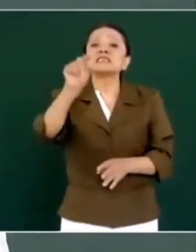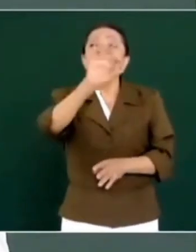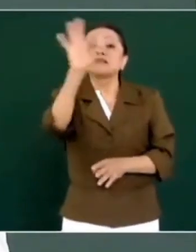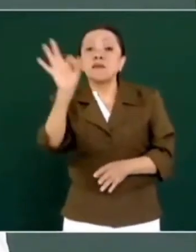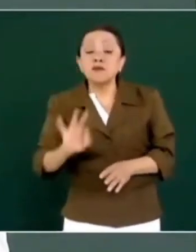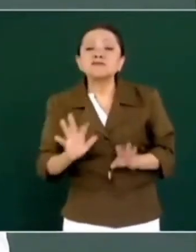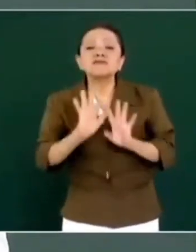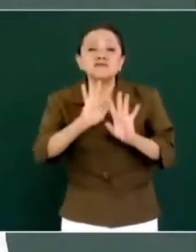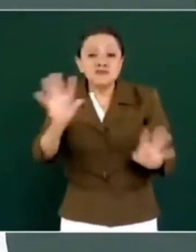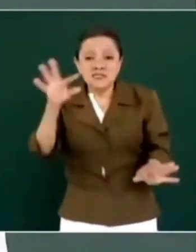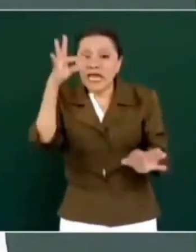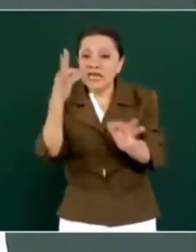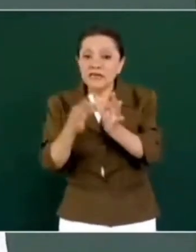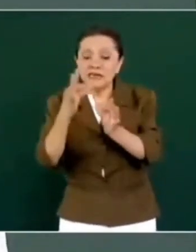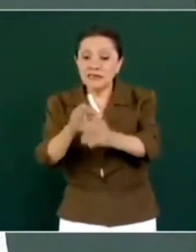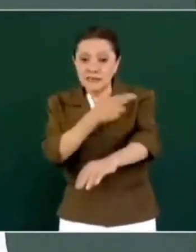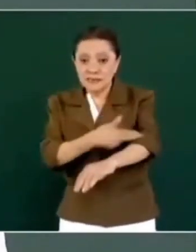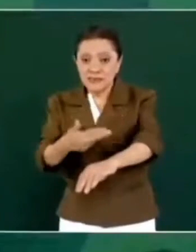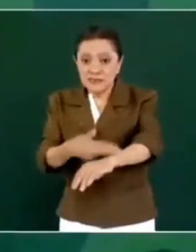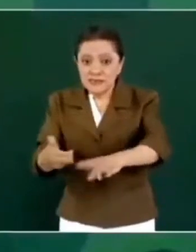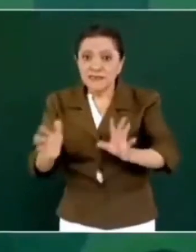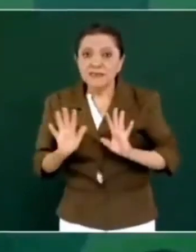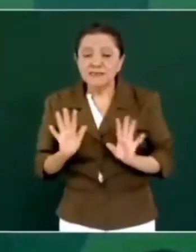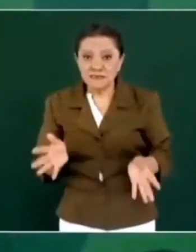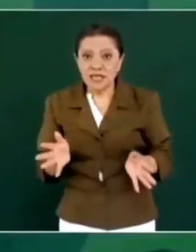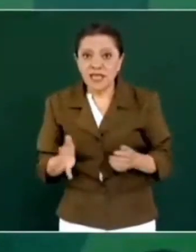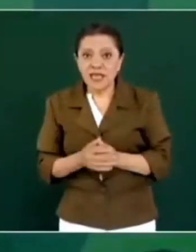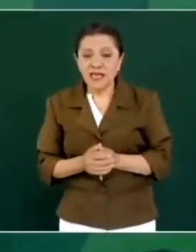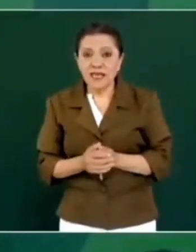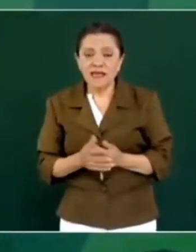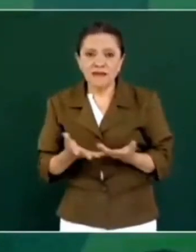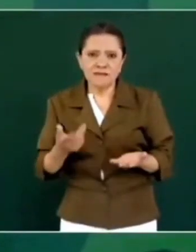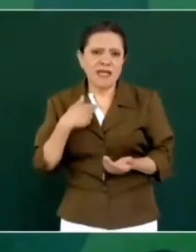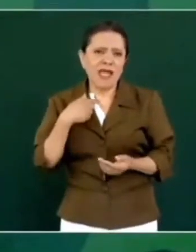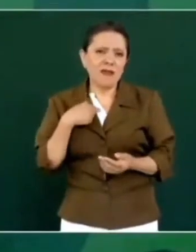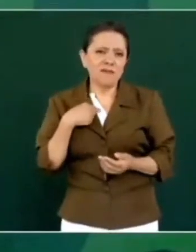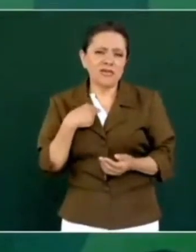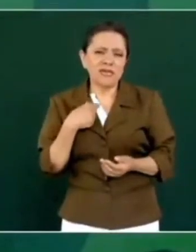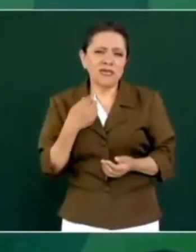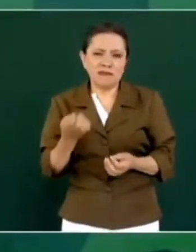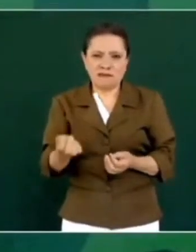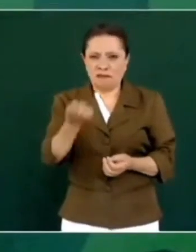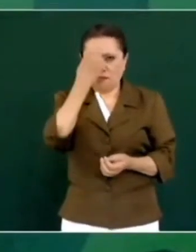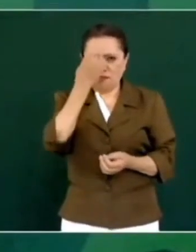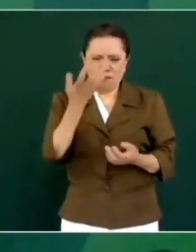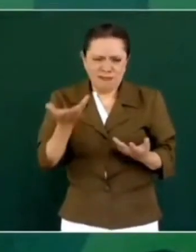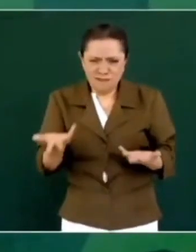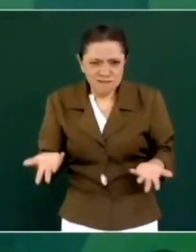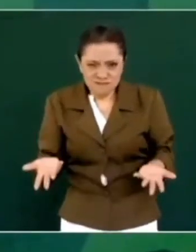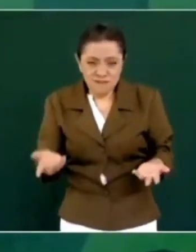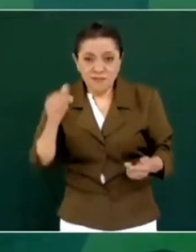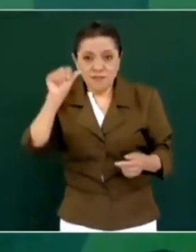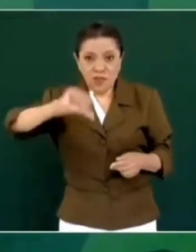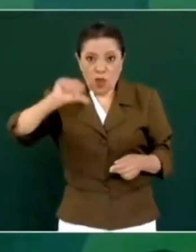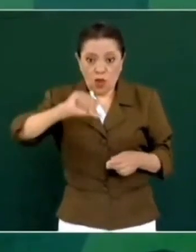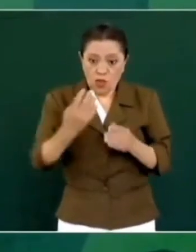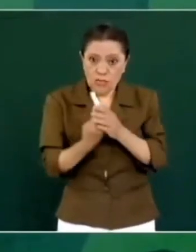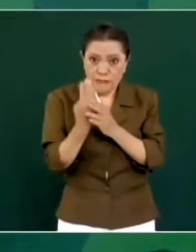y tenemos eh las diferencias hoy todavía en la mañana